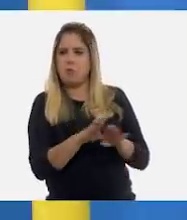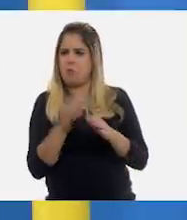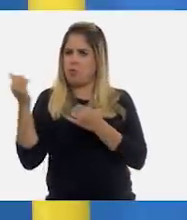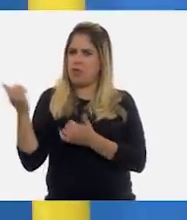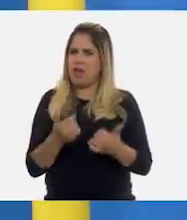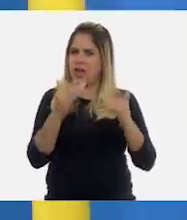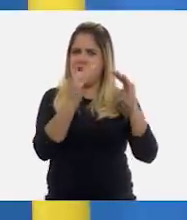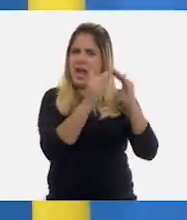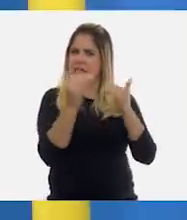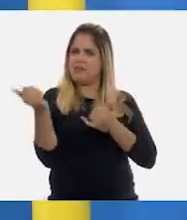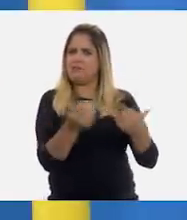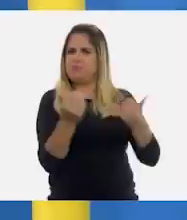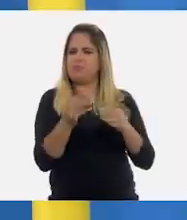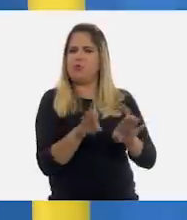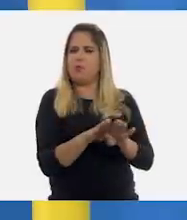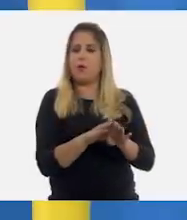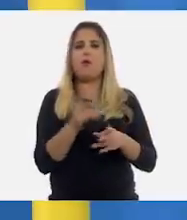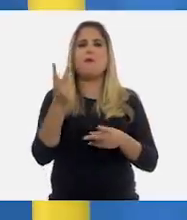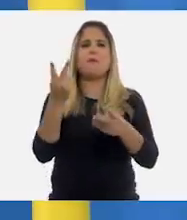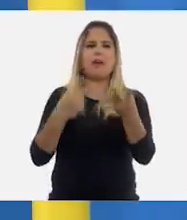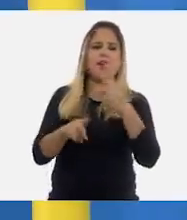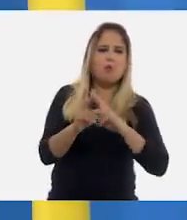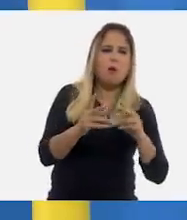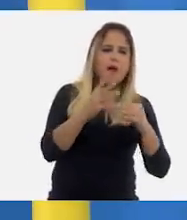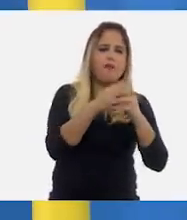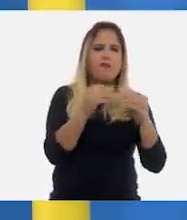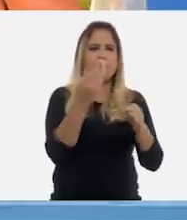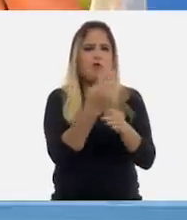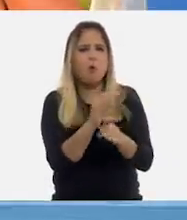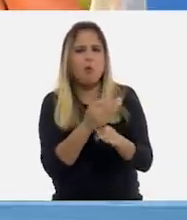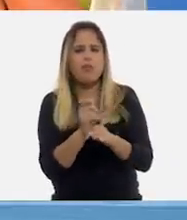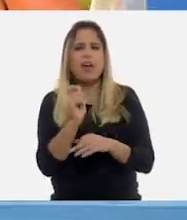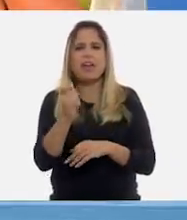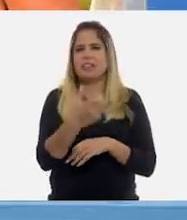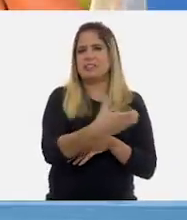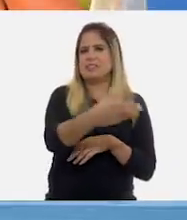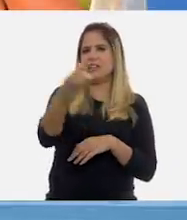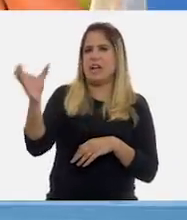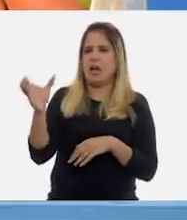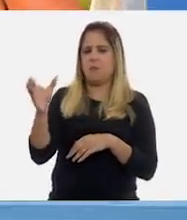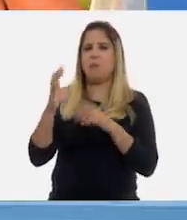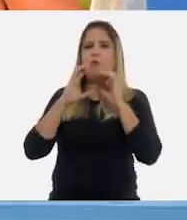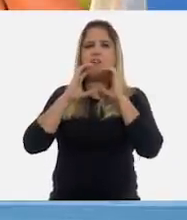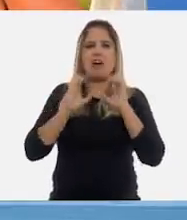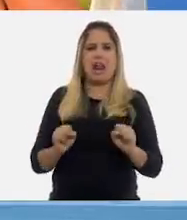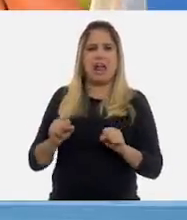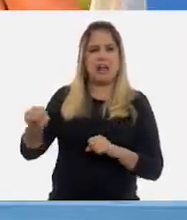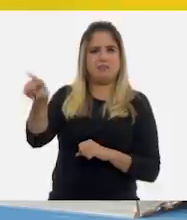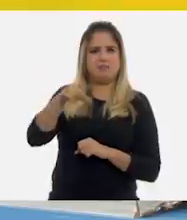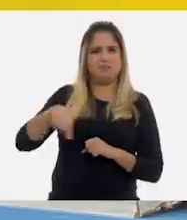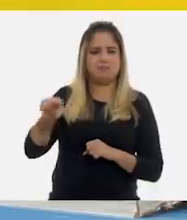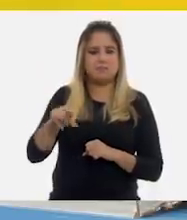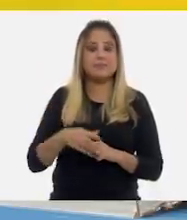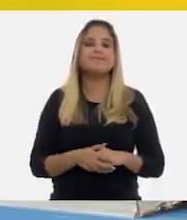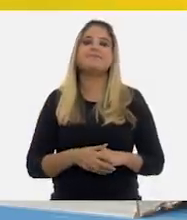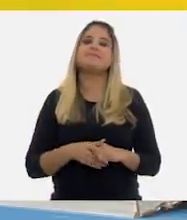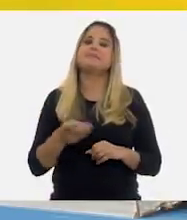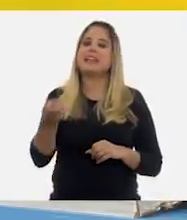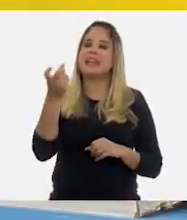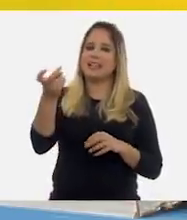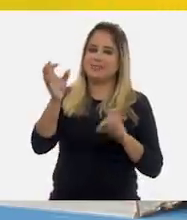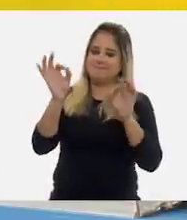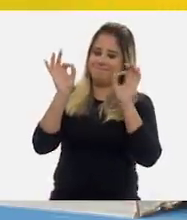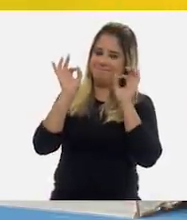Pero, pues, las verduras, las frutas y carnes vienen del campo o de las granjas, ¿no? Sí, así es,